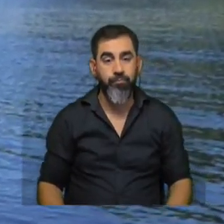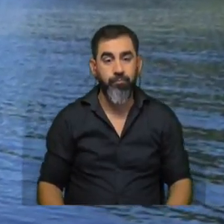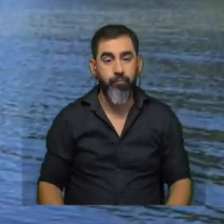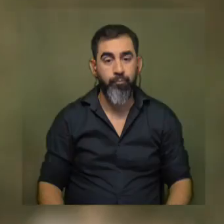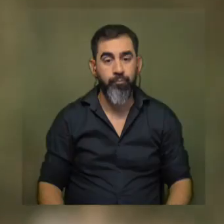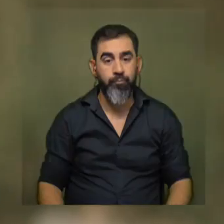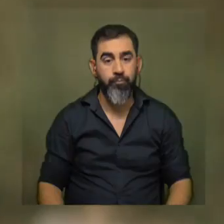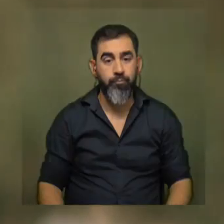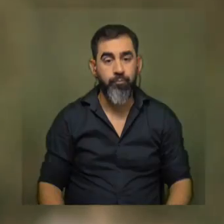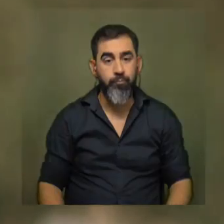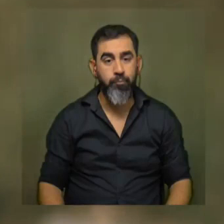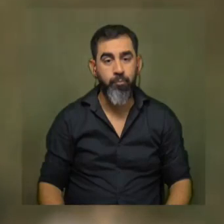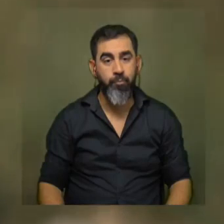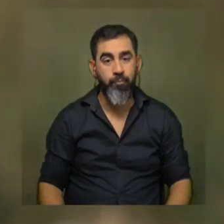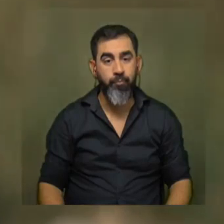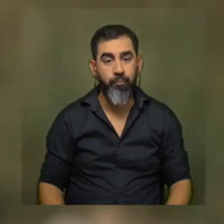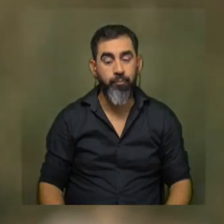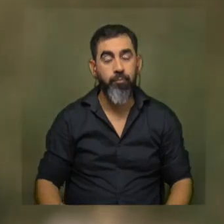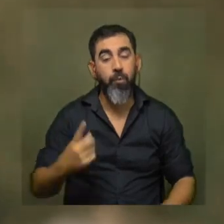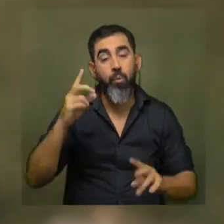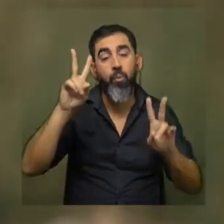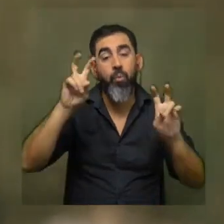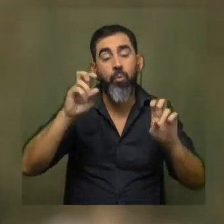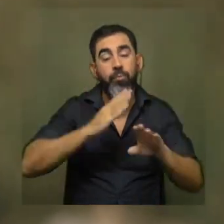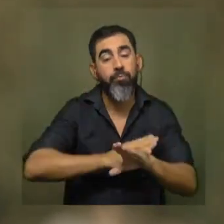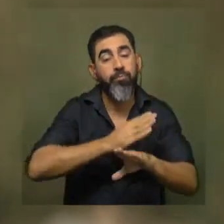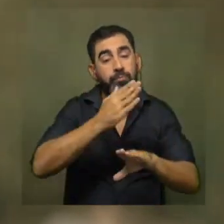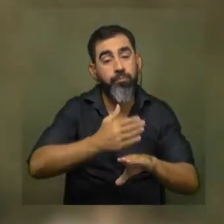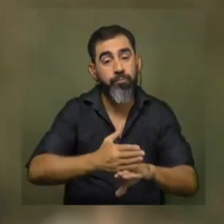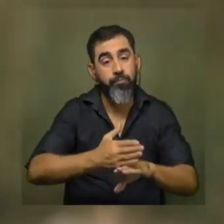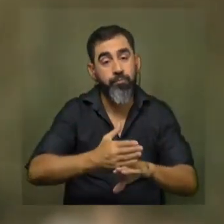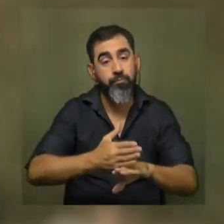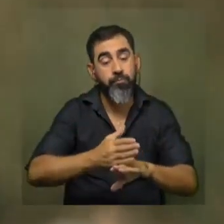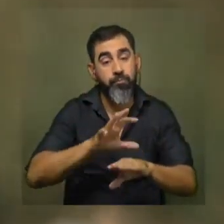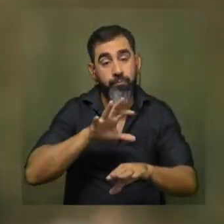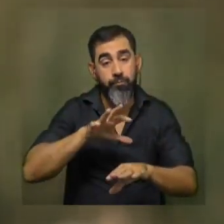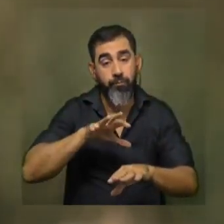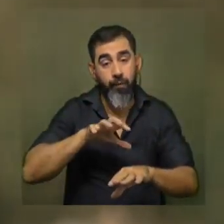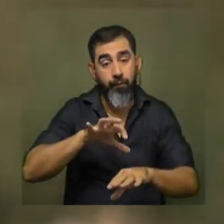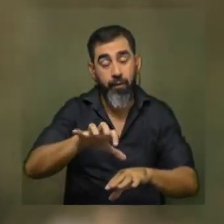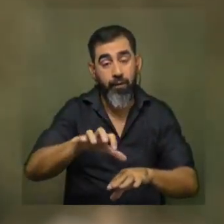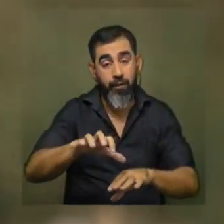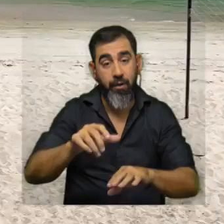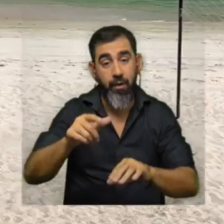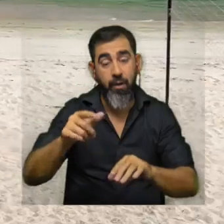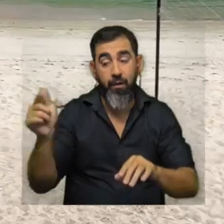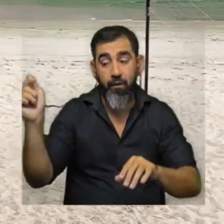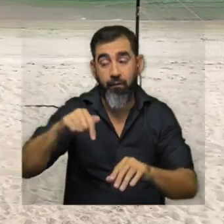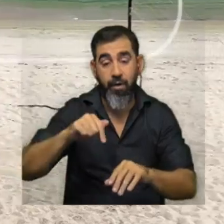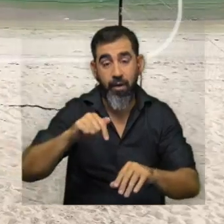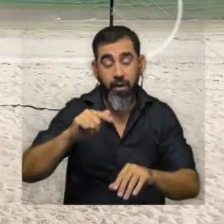como una conclusión que es que las floraciones se originan en el estuario?